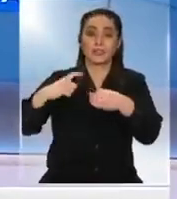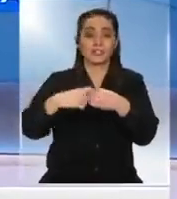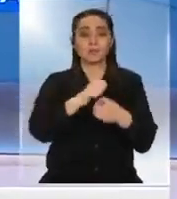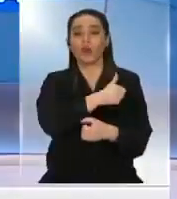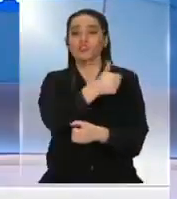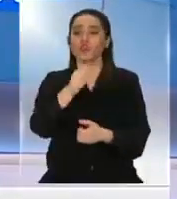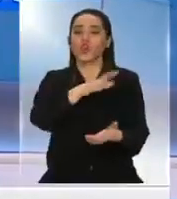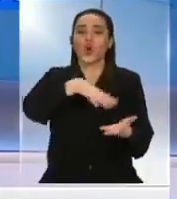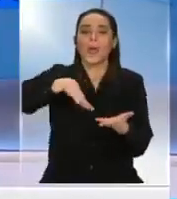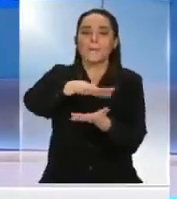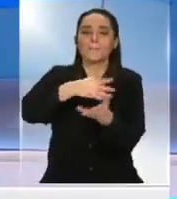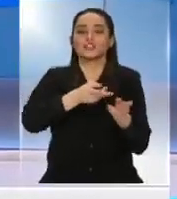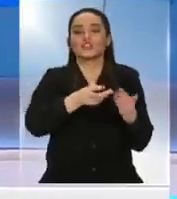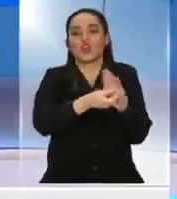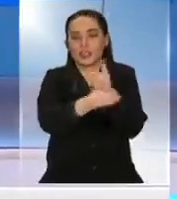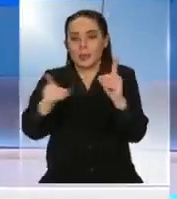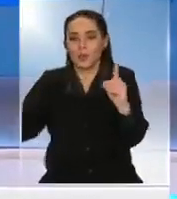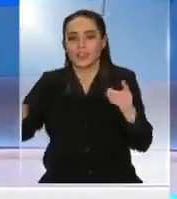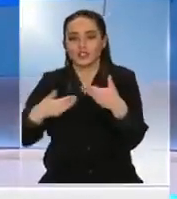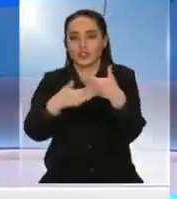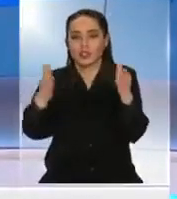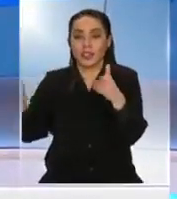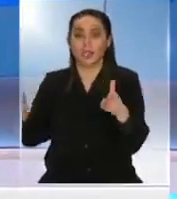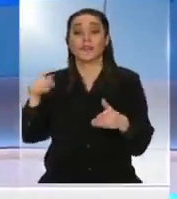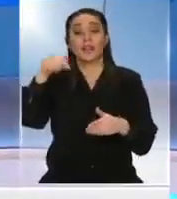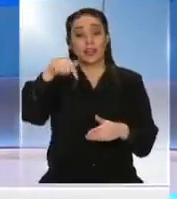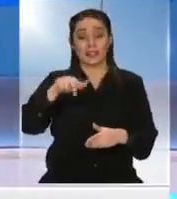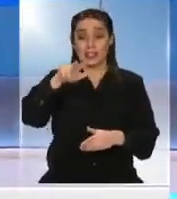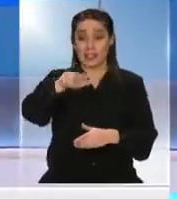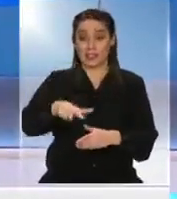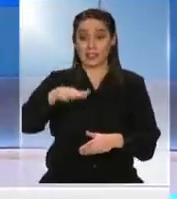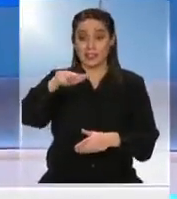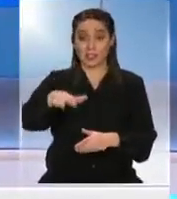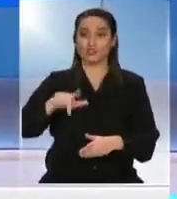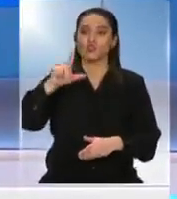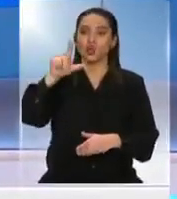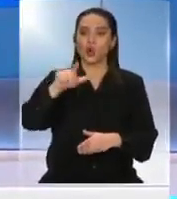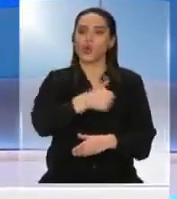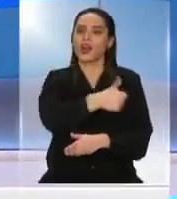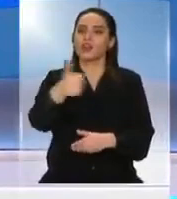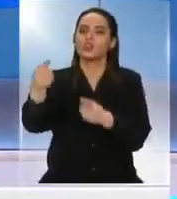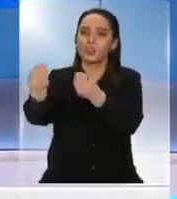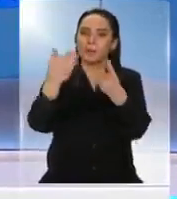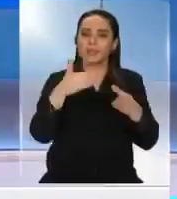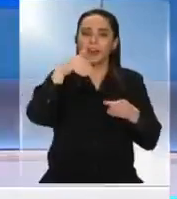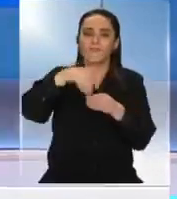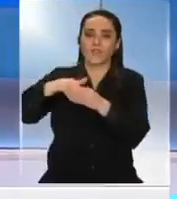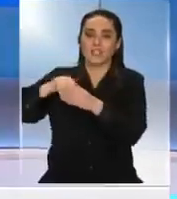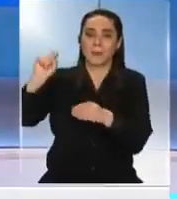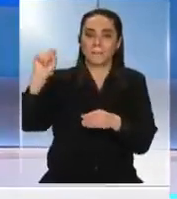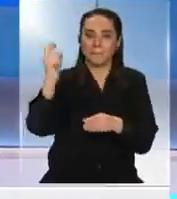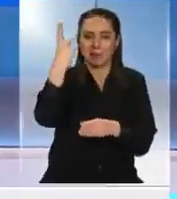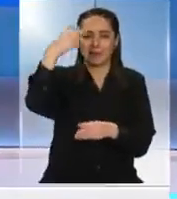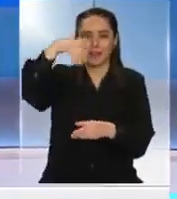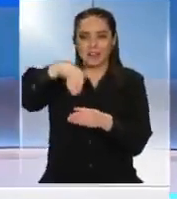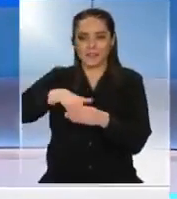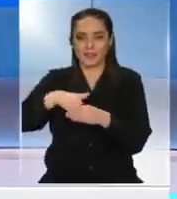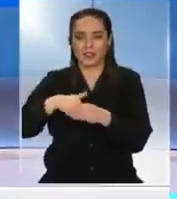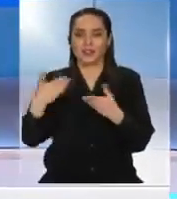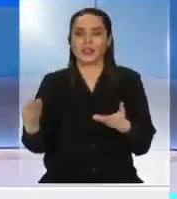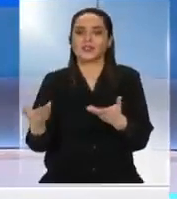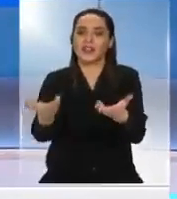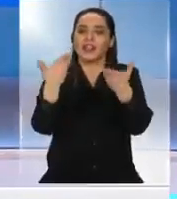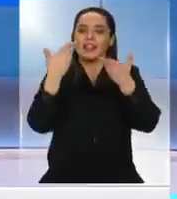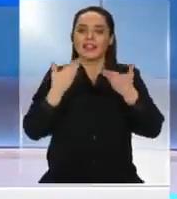espacios democráticos que se vayan abriendo este 18 de julio los invito a participar en las primarias a darnos y